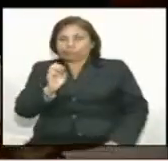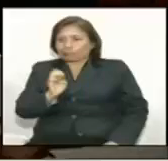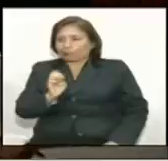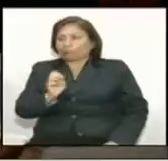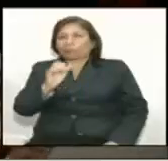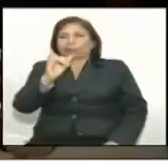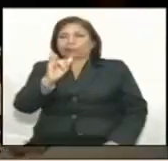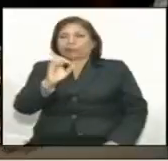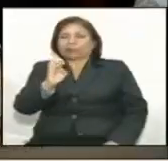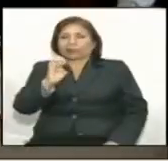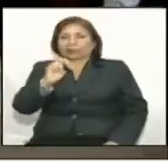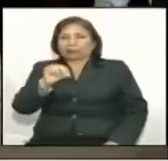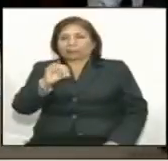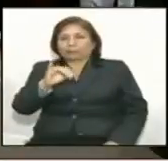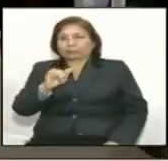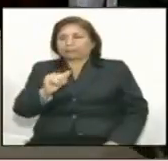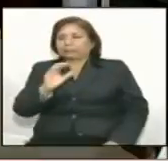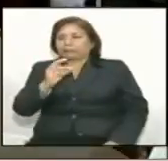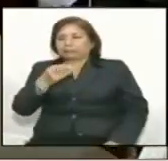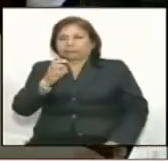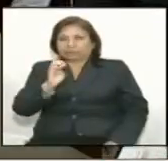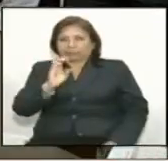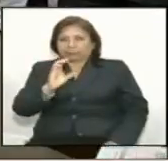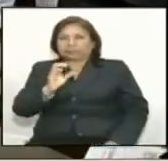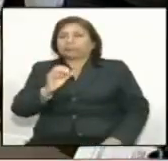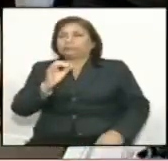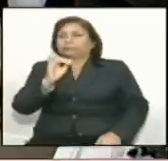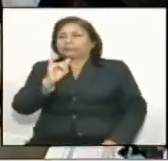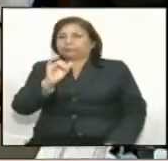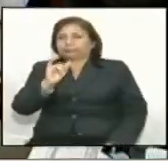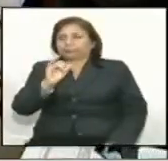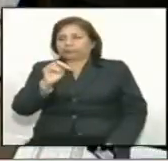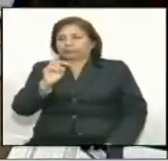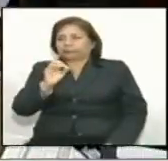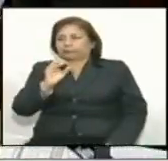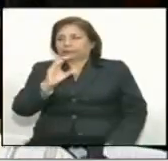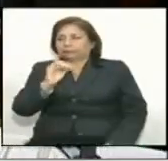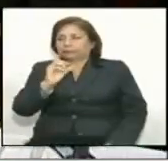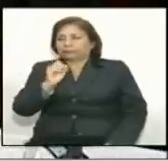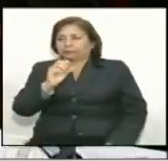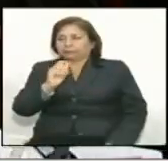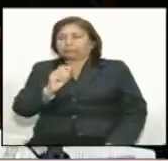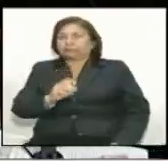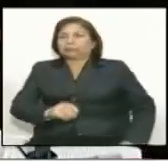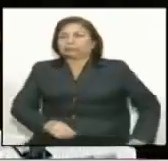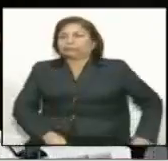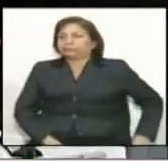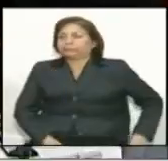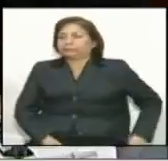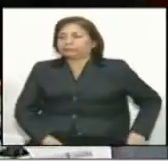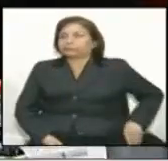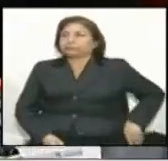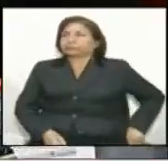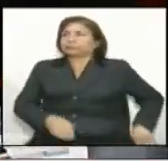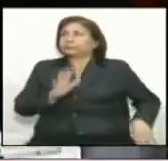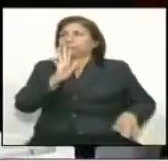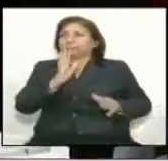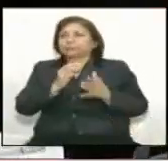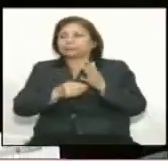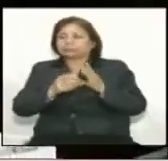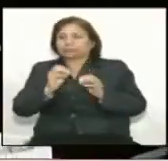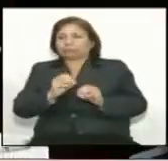Sí recordar que la colega Cabrera fue la persona que lideró en la Comisión de Justicia la